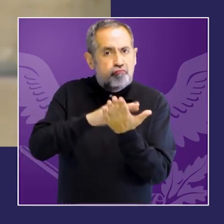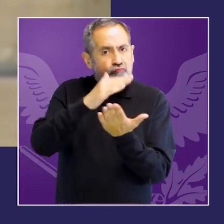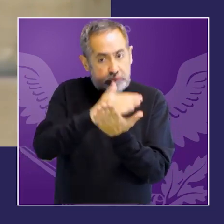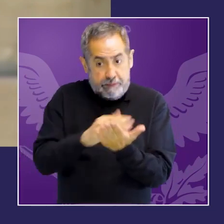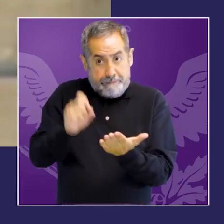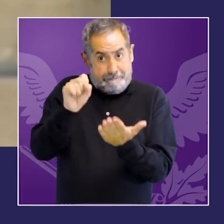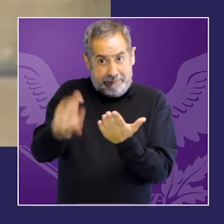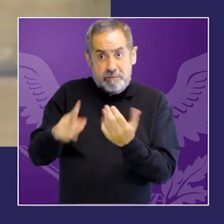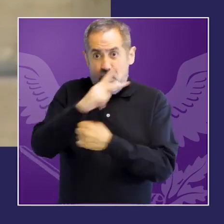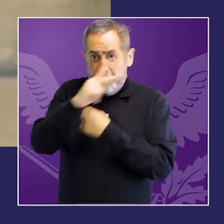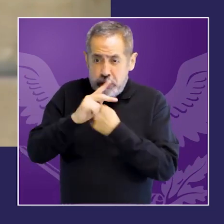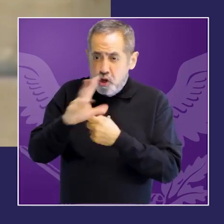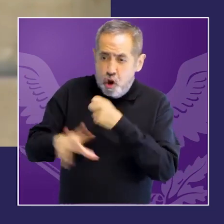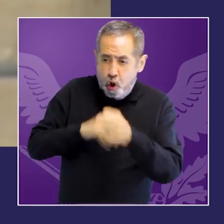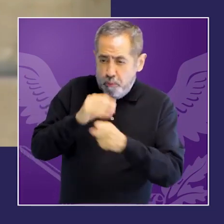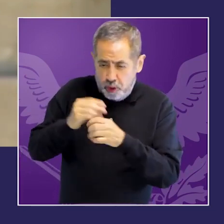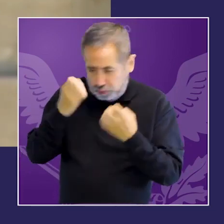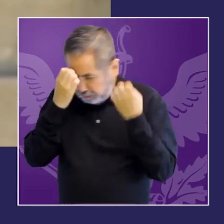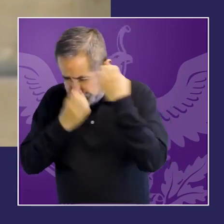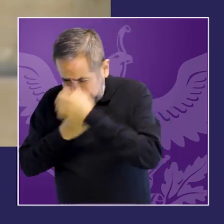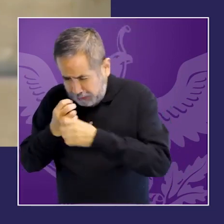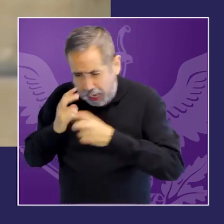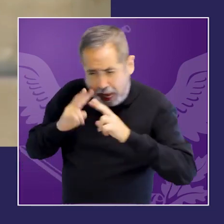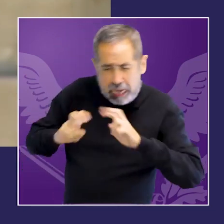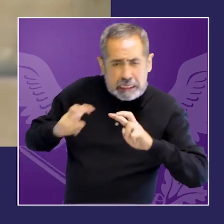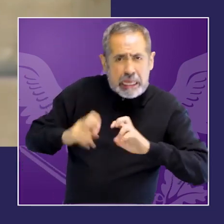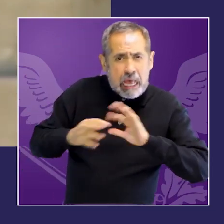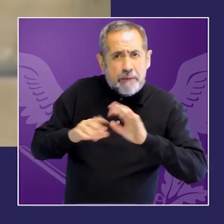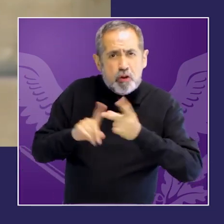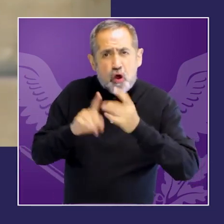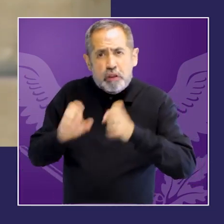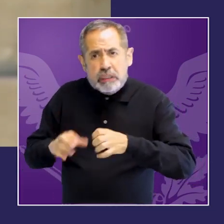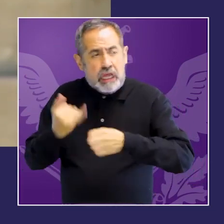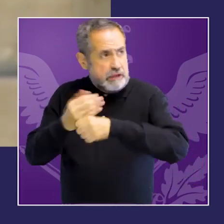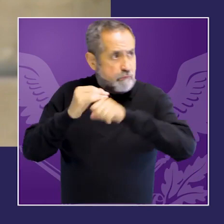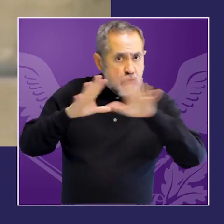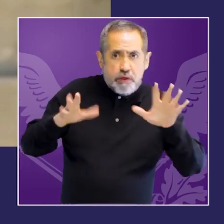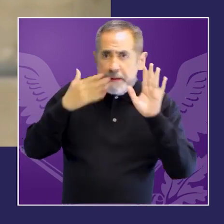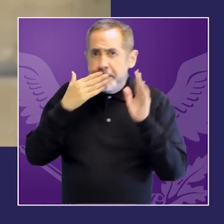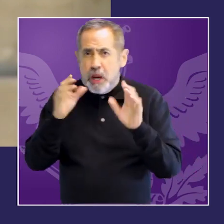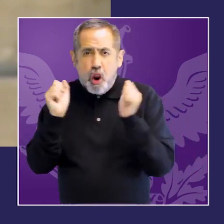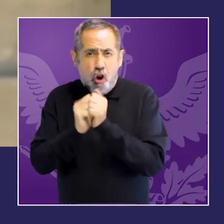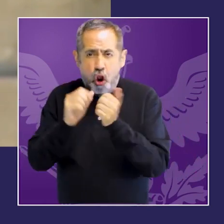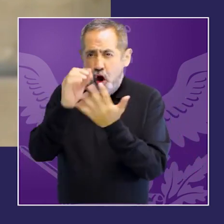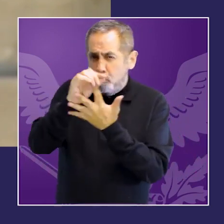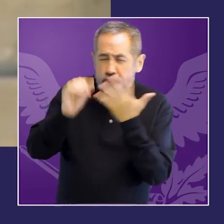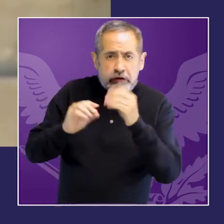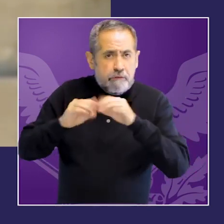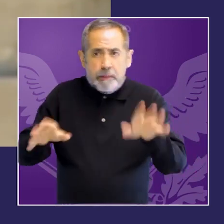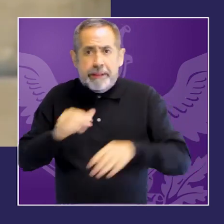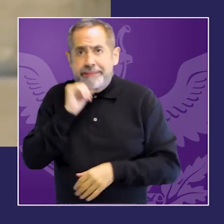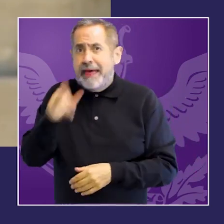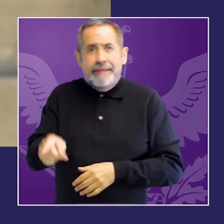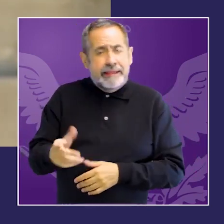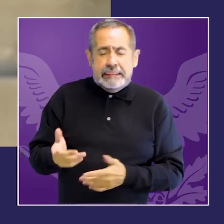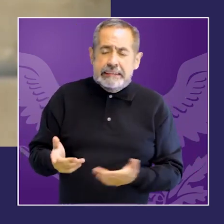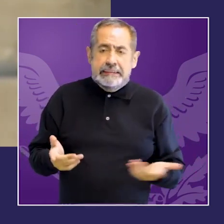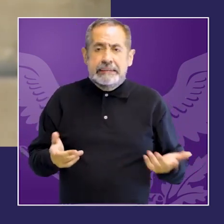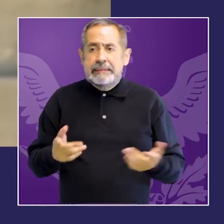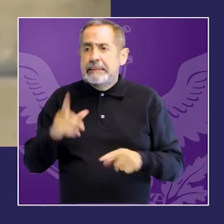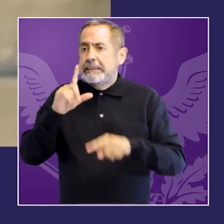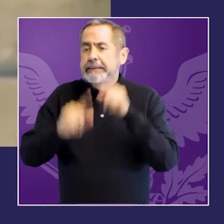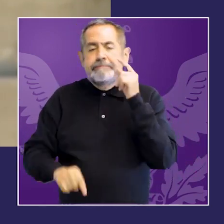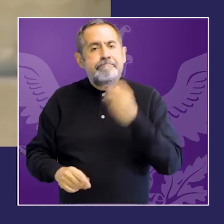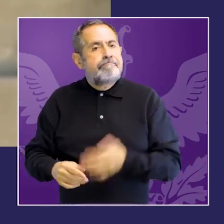más enfocada en la problemática y sus dimensiones. en términos generales, por supuesto hay algunos pocos ejemplos